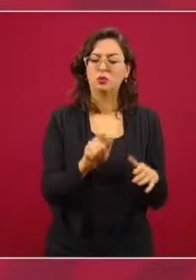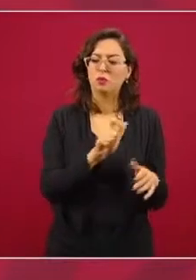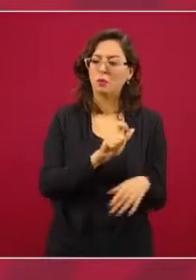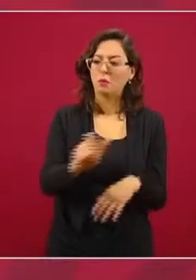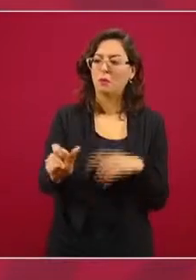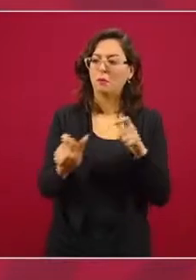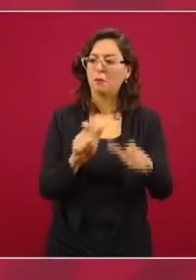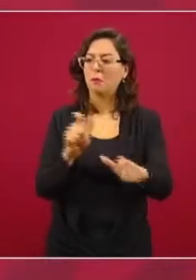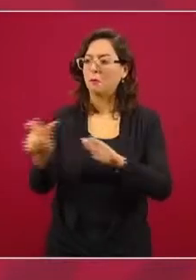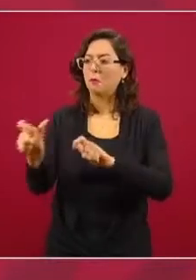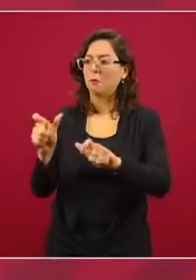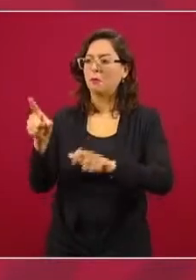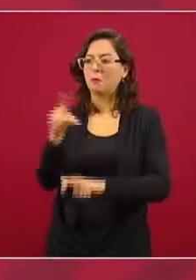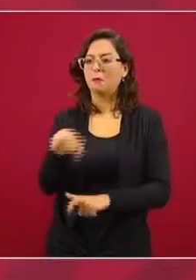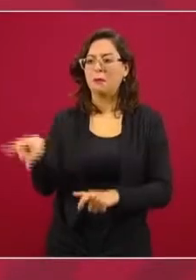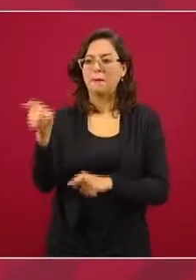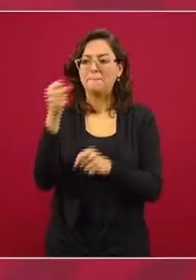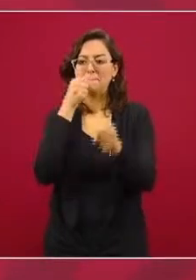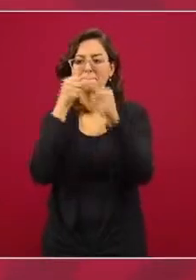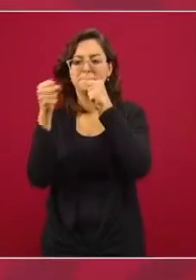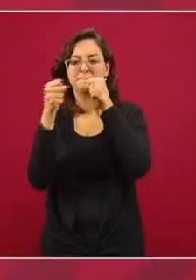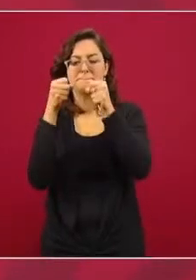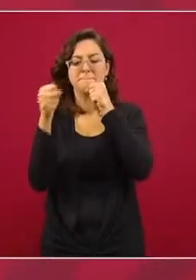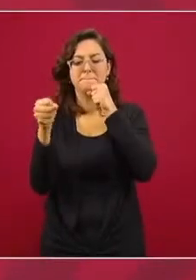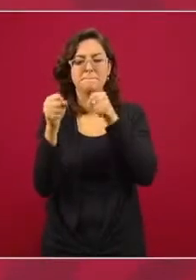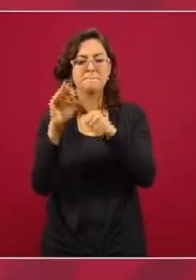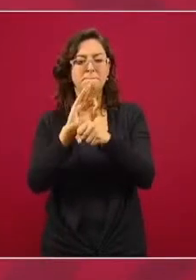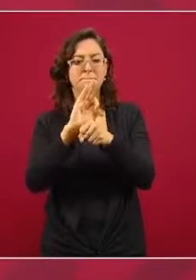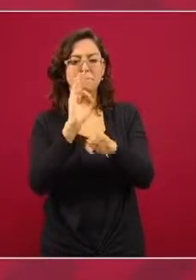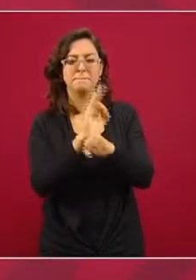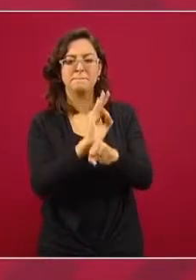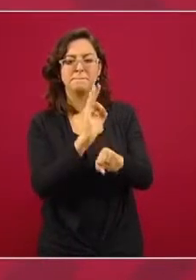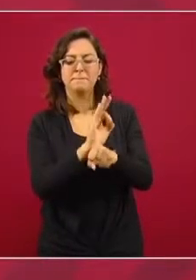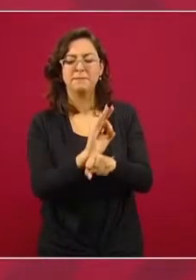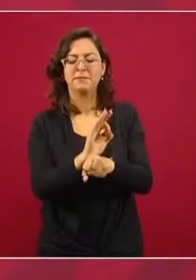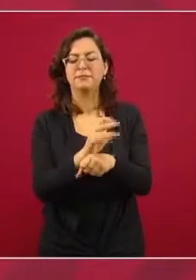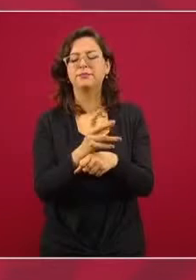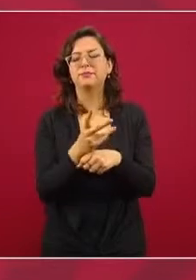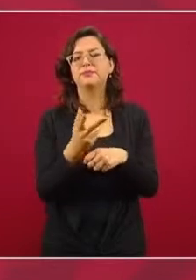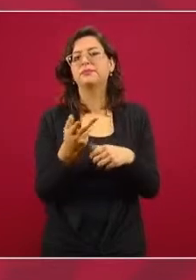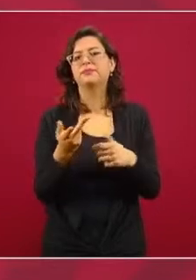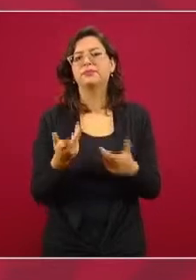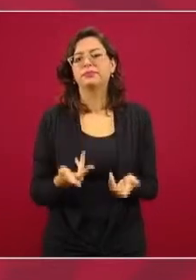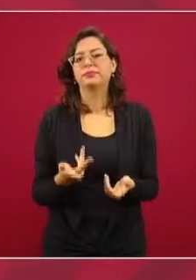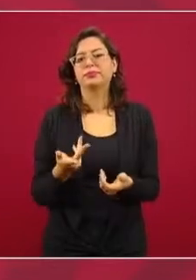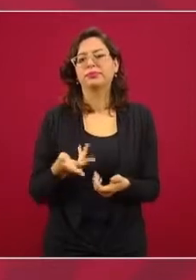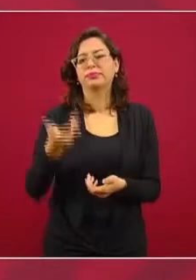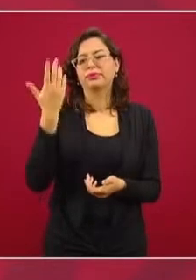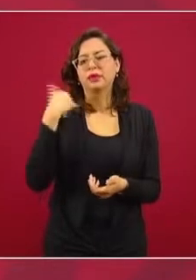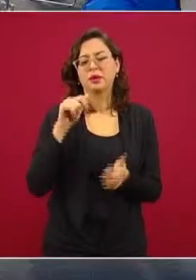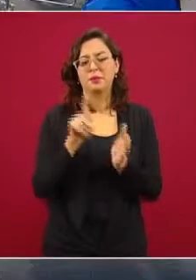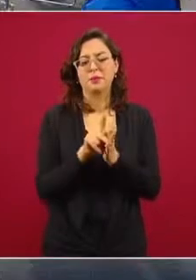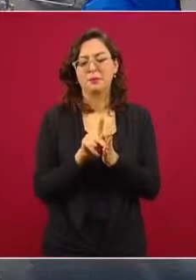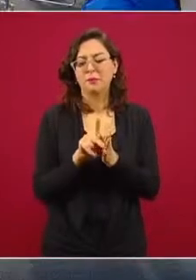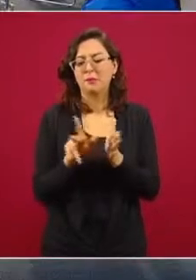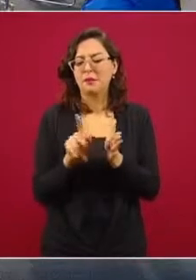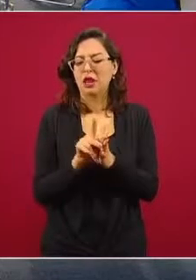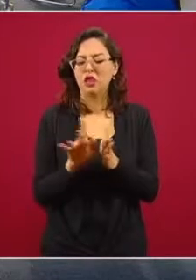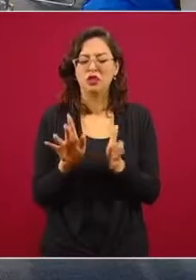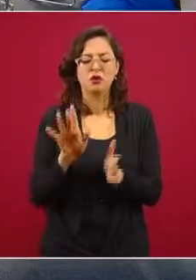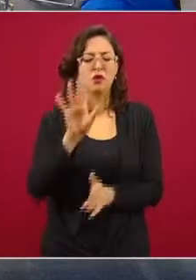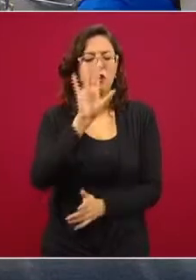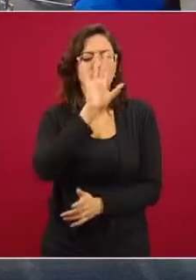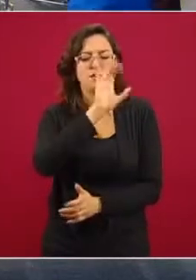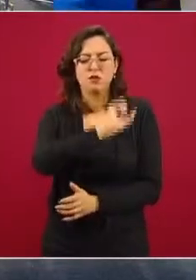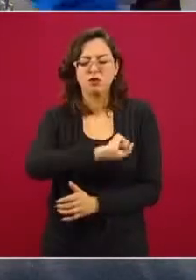periodistas, en ese entonces el periódico favorito de Porfirio